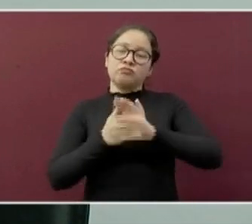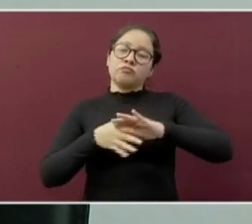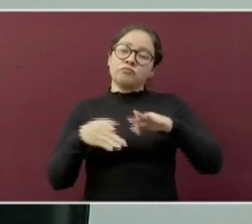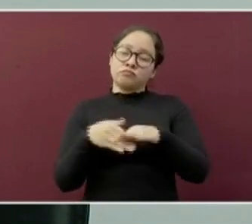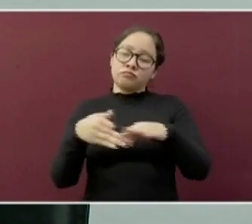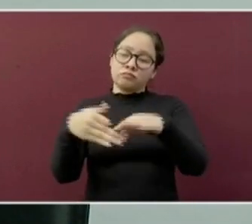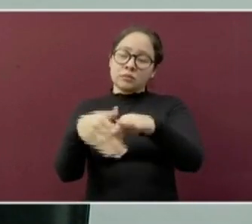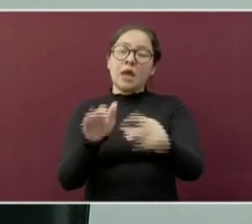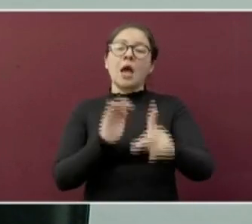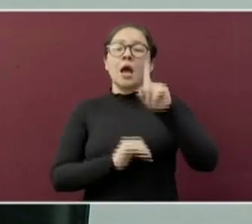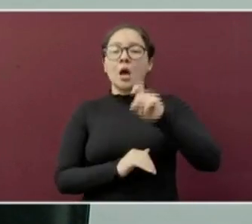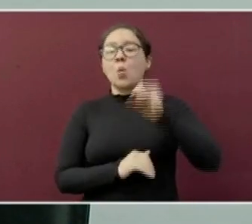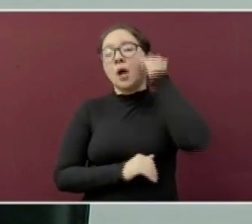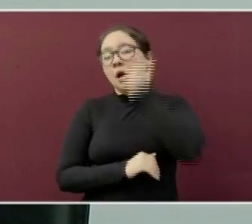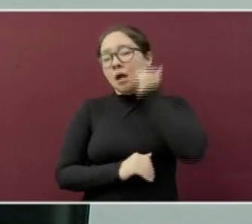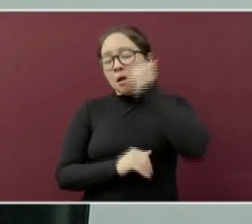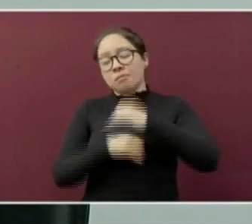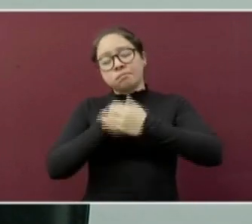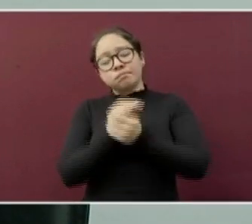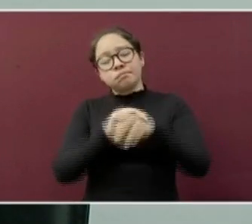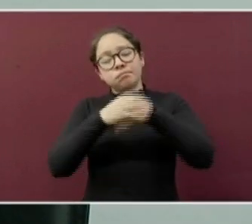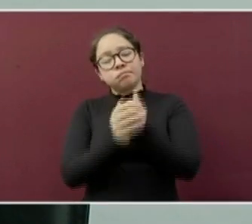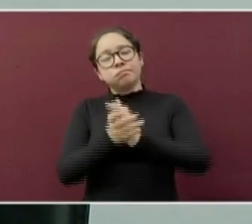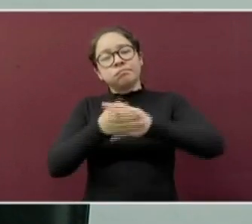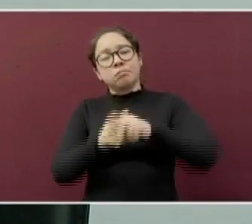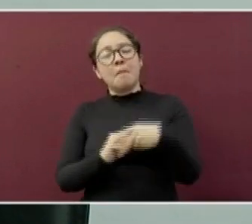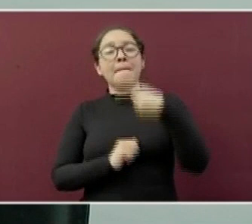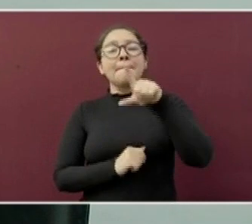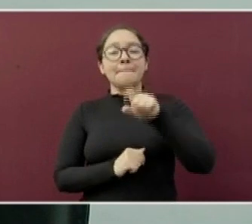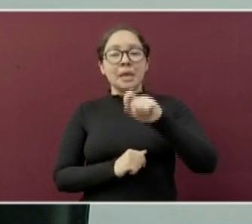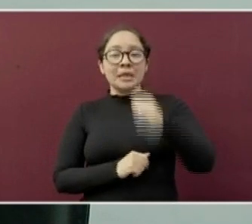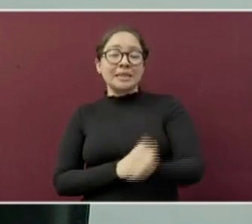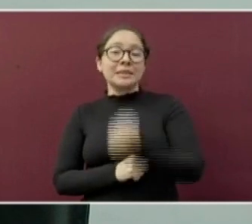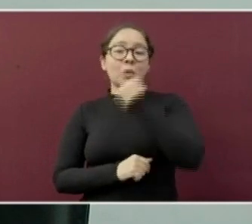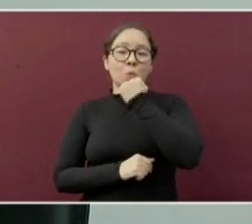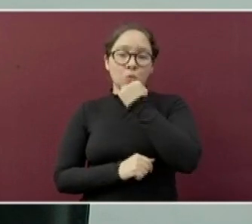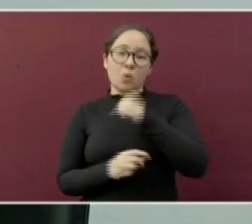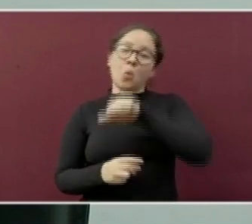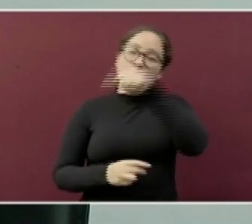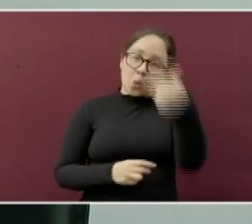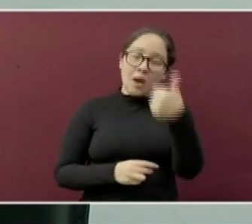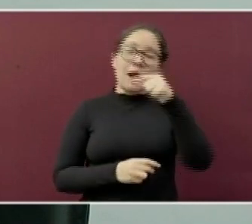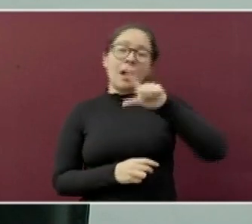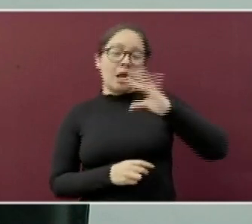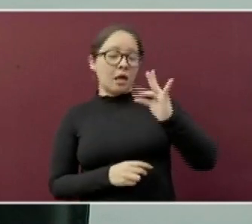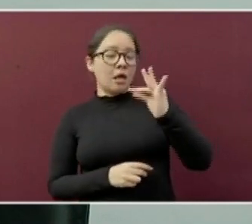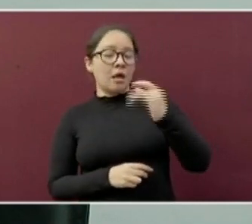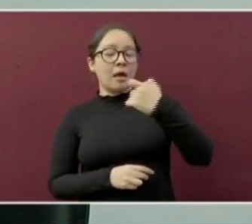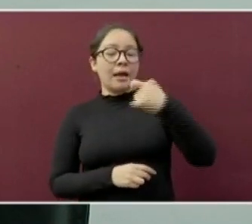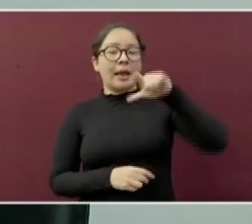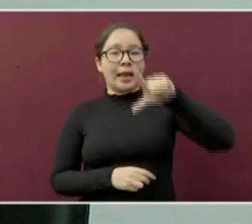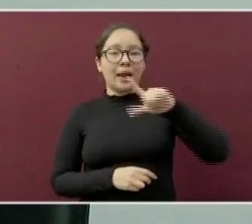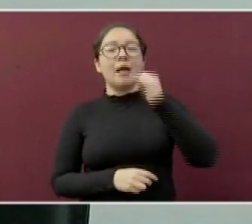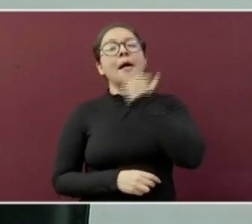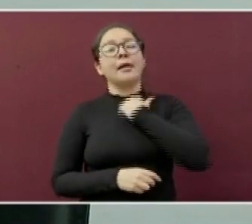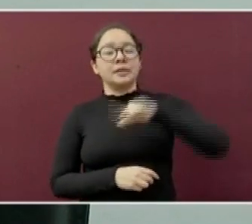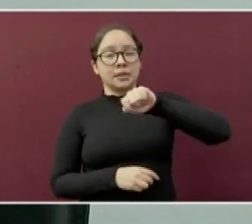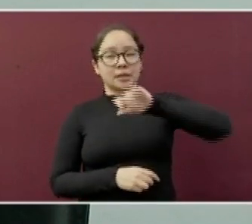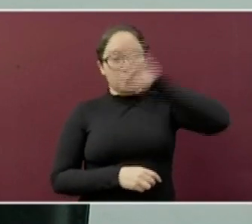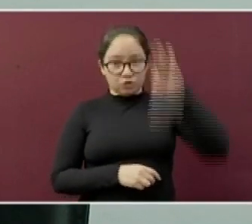con agua y jabón, por lo menos 20 segundos, o en su defecto utilizar alcohol gel al 70%.